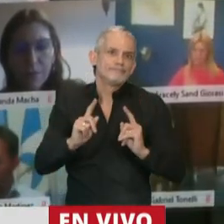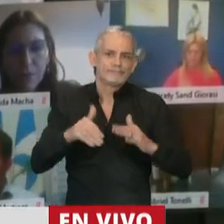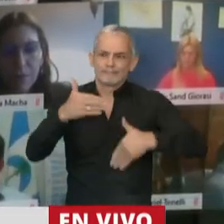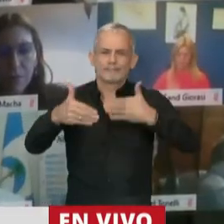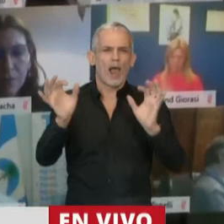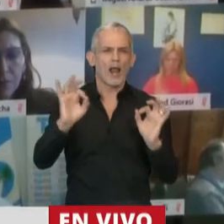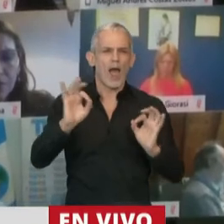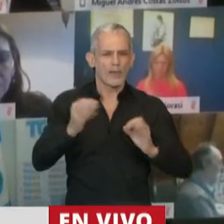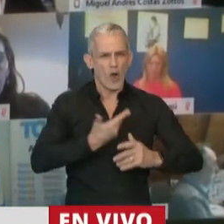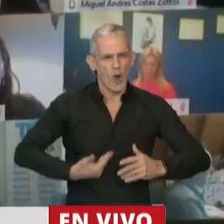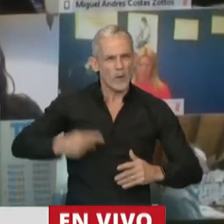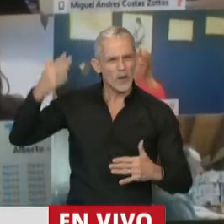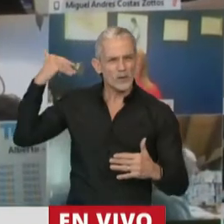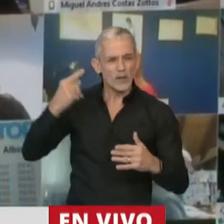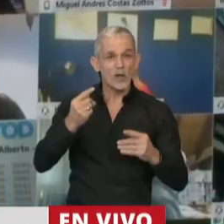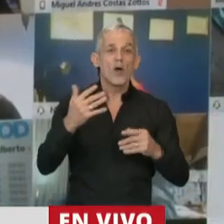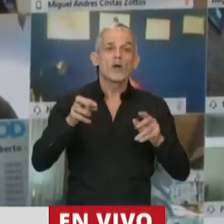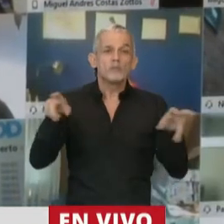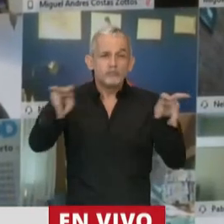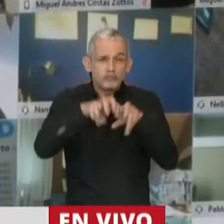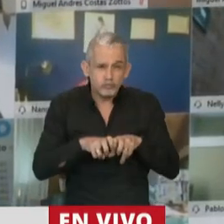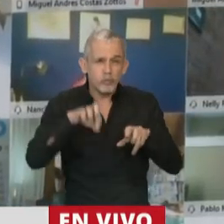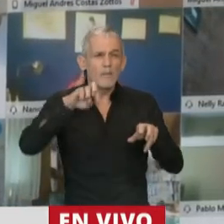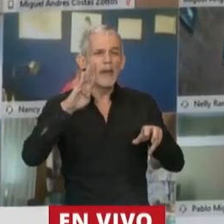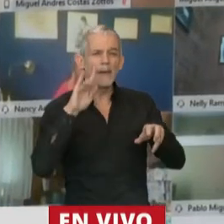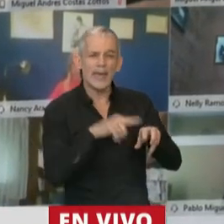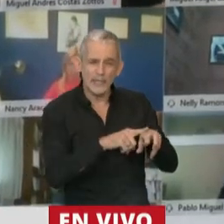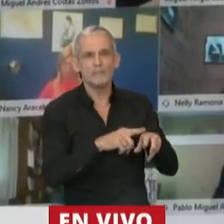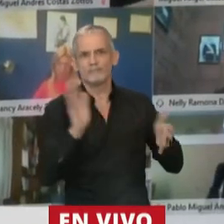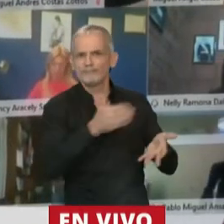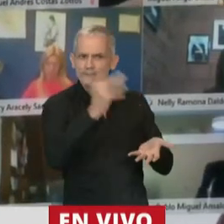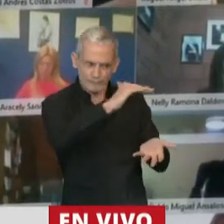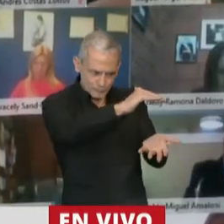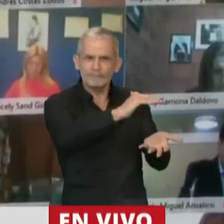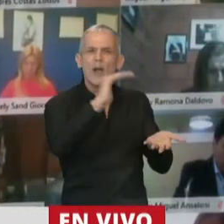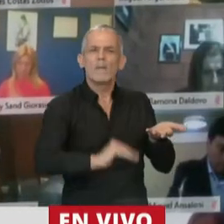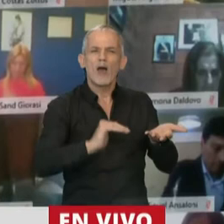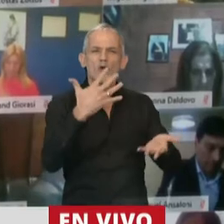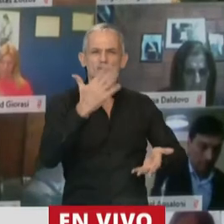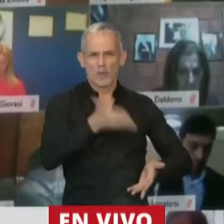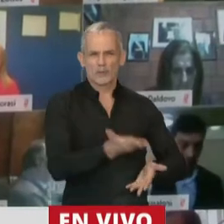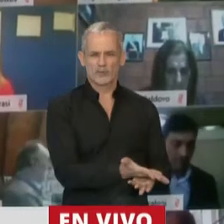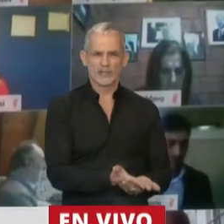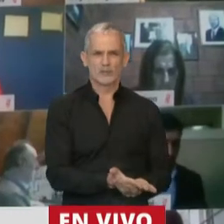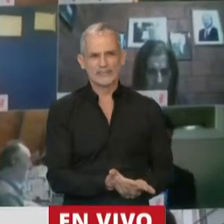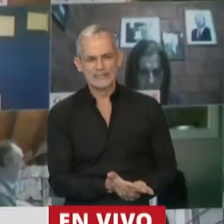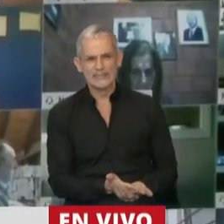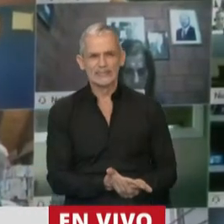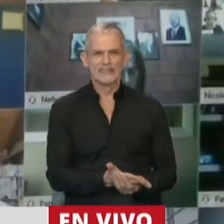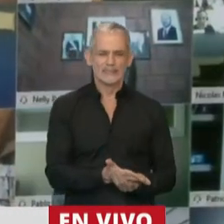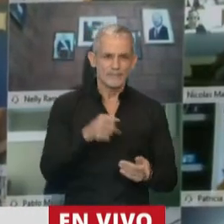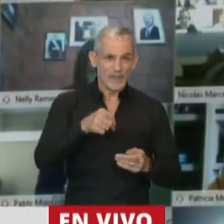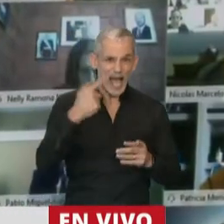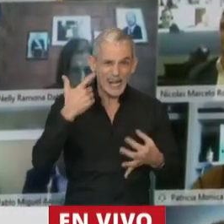dos años del gobierno anterior cayó 5 puntos el producto. Y vamos ahora por los pronósticos que estaba diciendo. Esa realidad